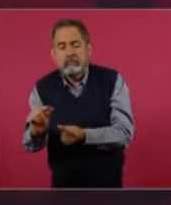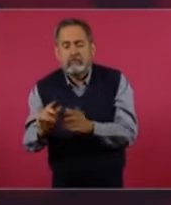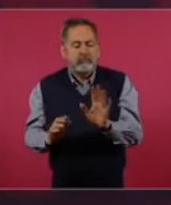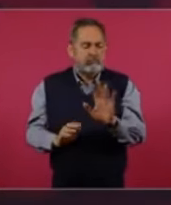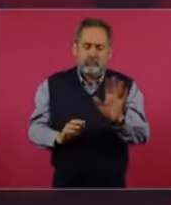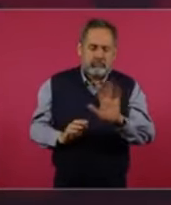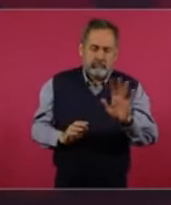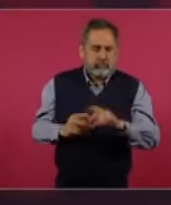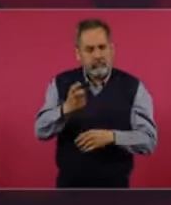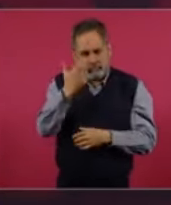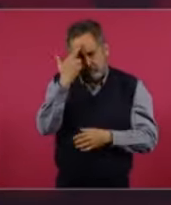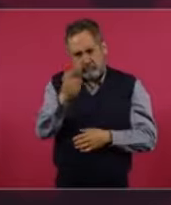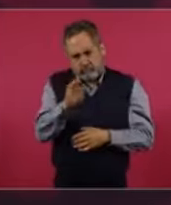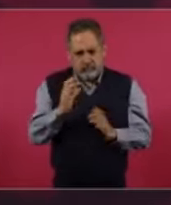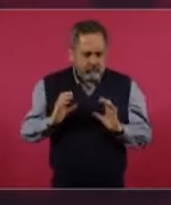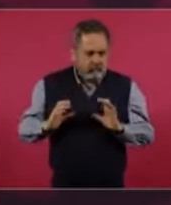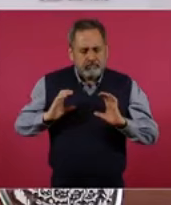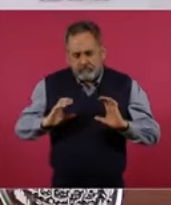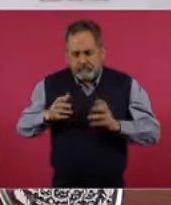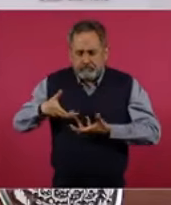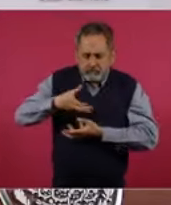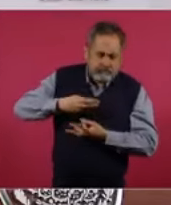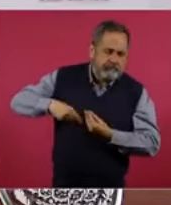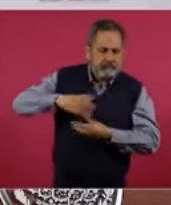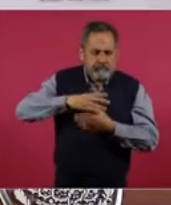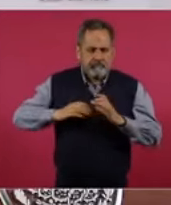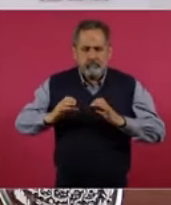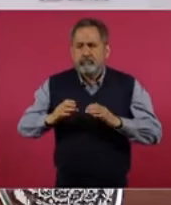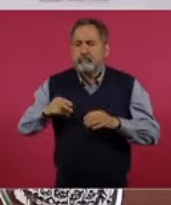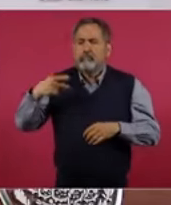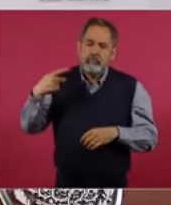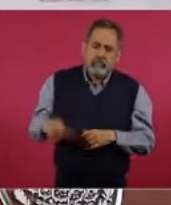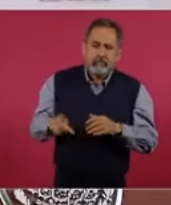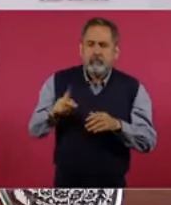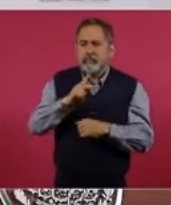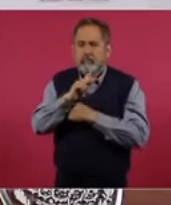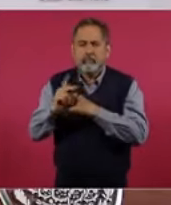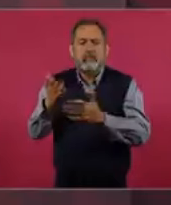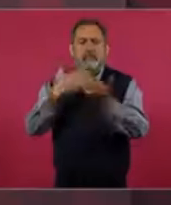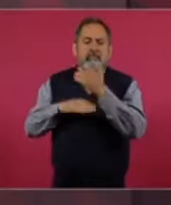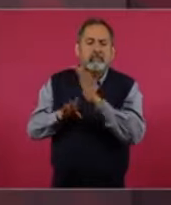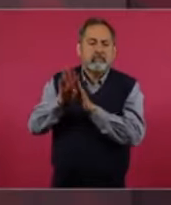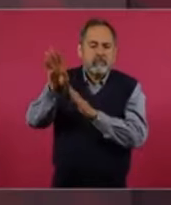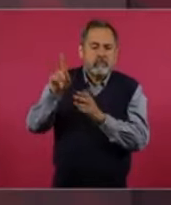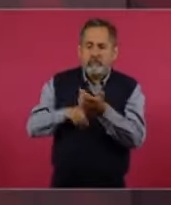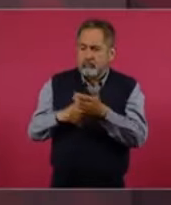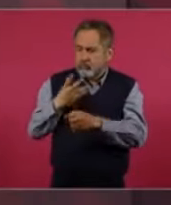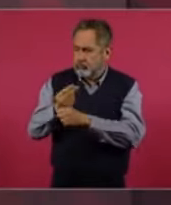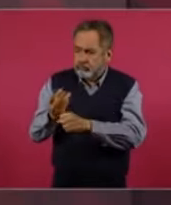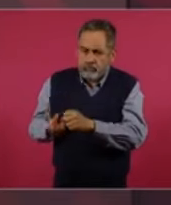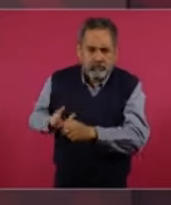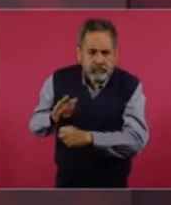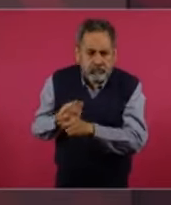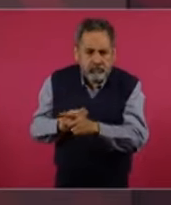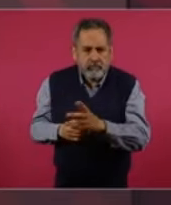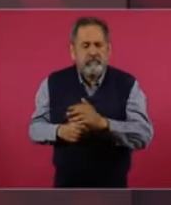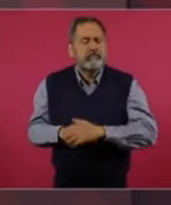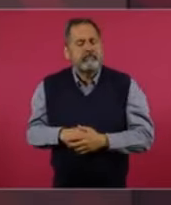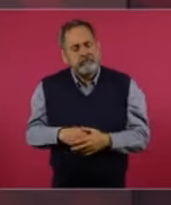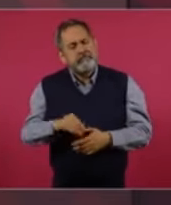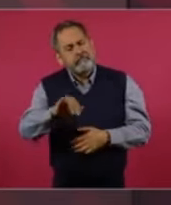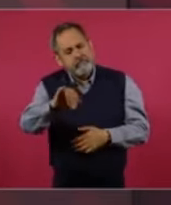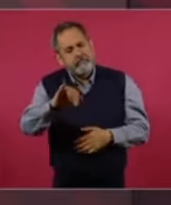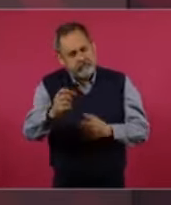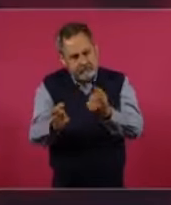no al desarrollo del país, no a obras de inversión. Entonces, sí hay